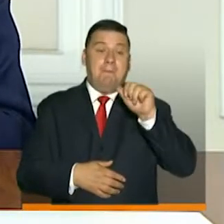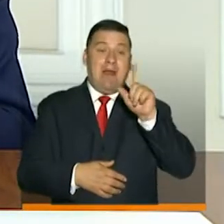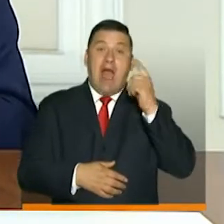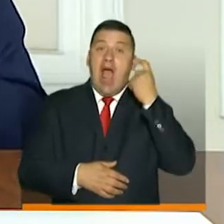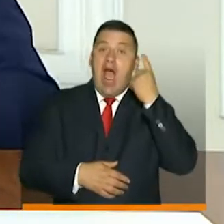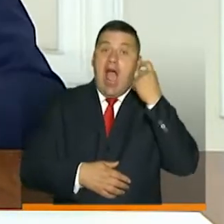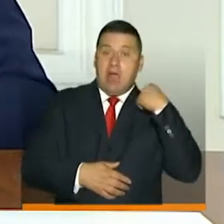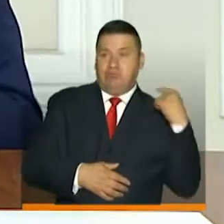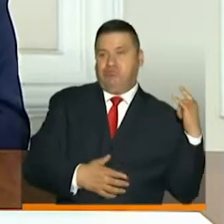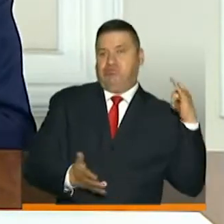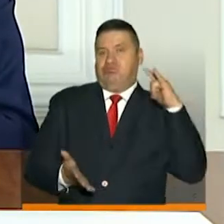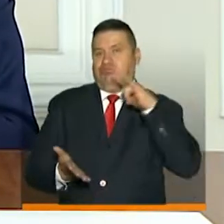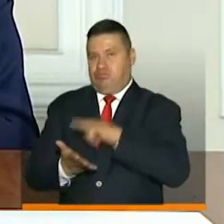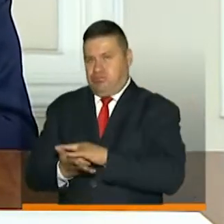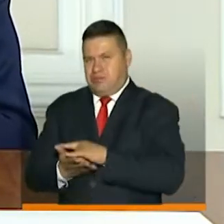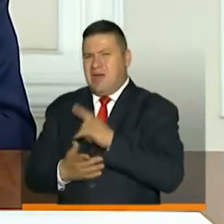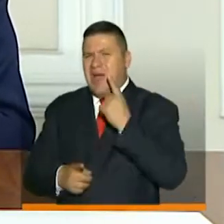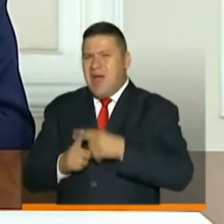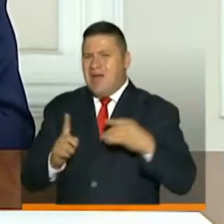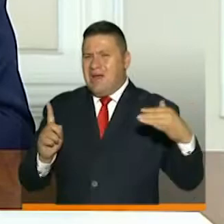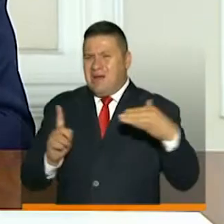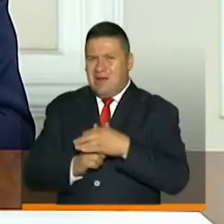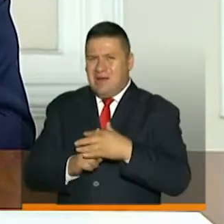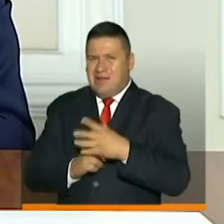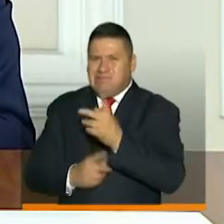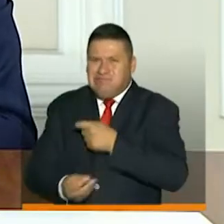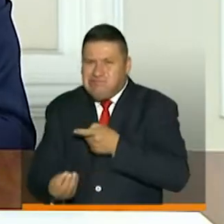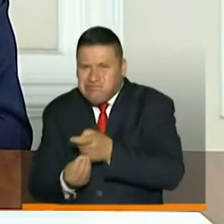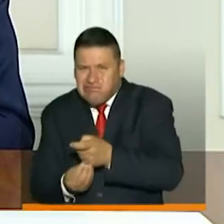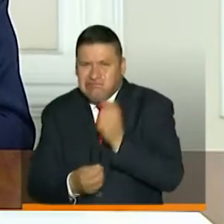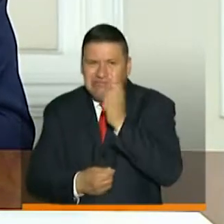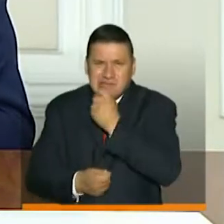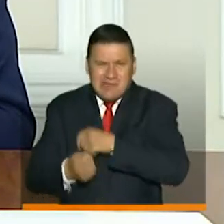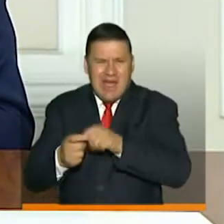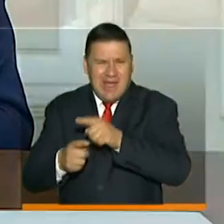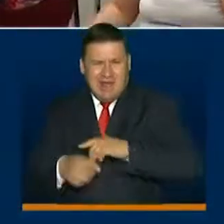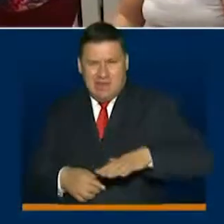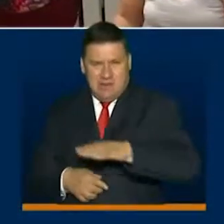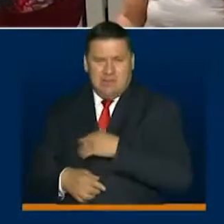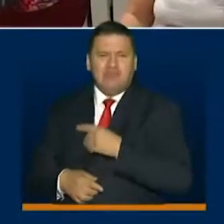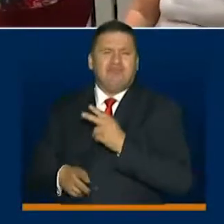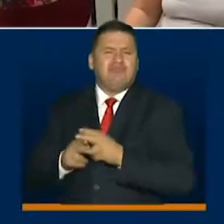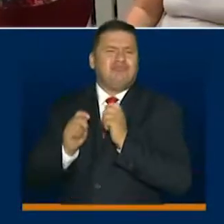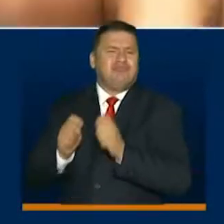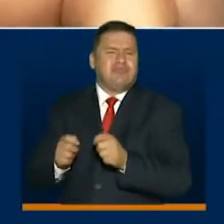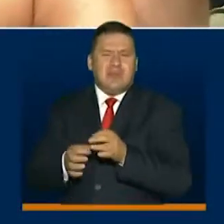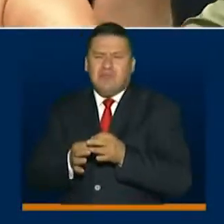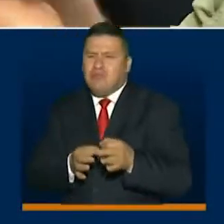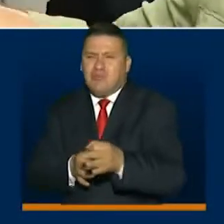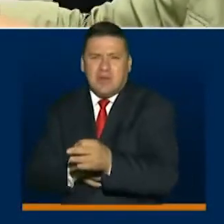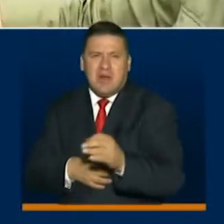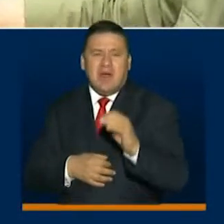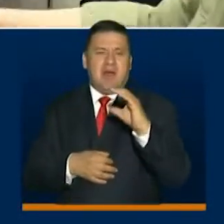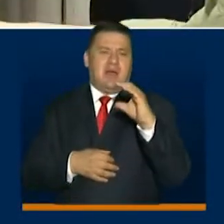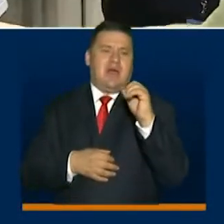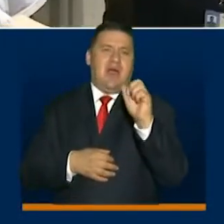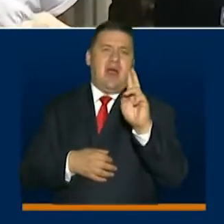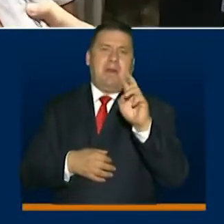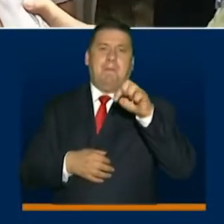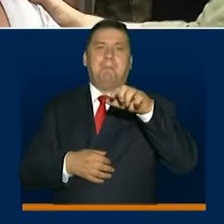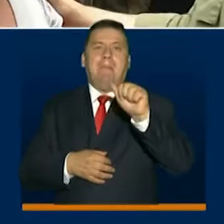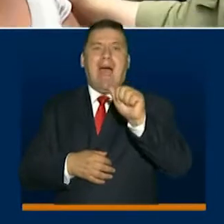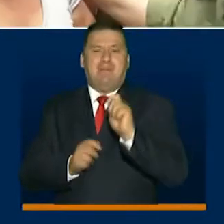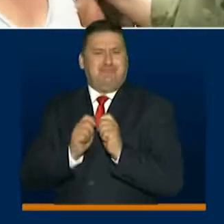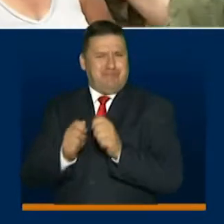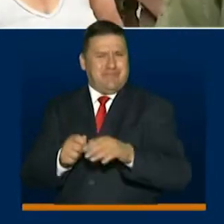una vereda que históricamente fue golpeada por la criminalidad, por el narcotráfico. Estamos hablando de la vereda La Carpa, donde